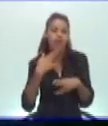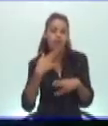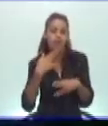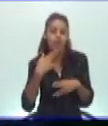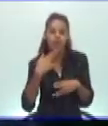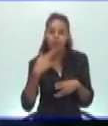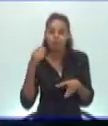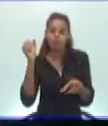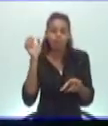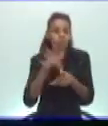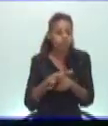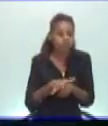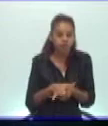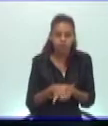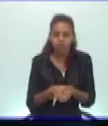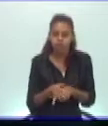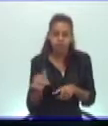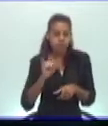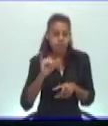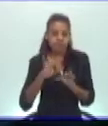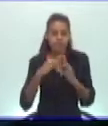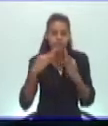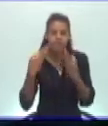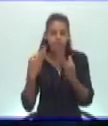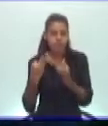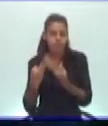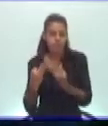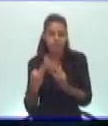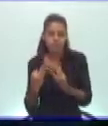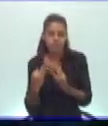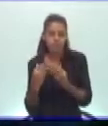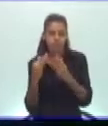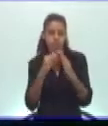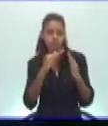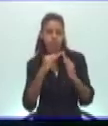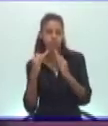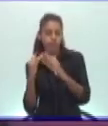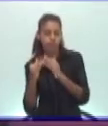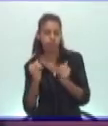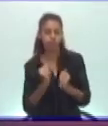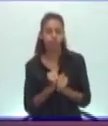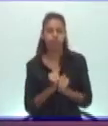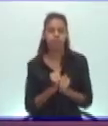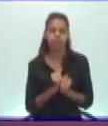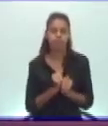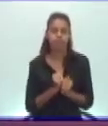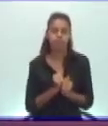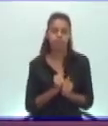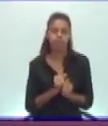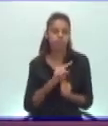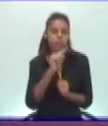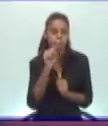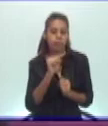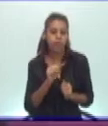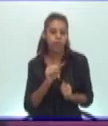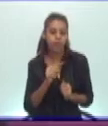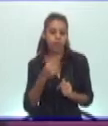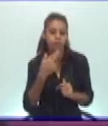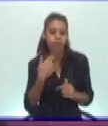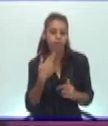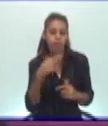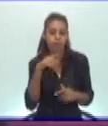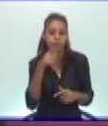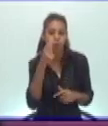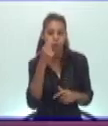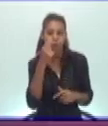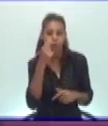dentro del propio ser o familiar o en la comunidad. Y uno se pregunta, ¿cómo ese hombre hace esta conducta?